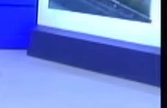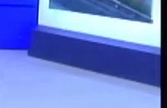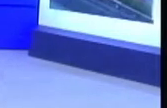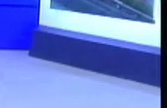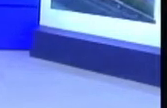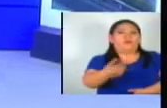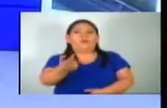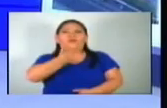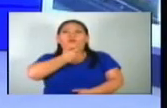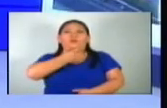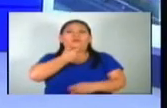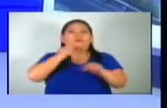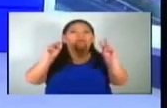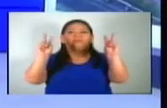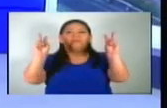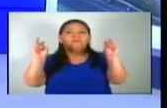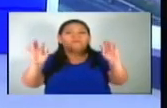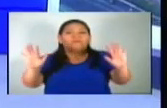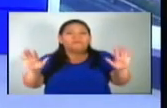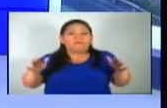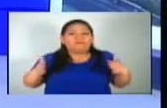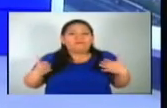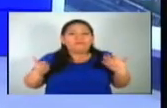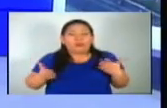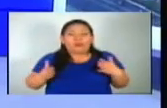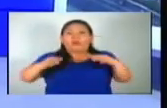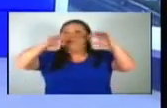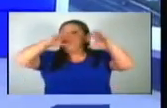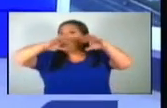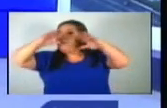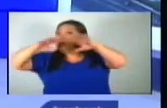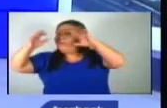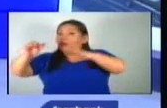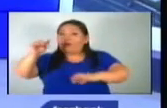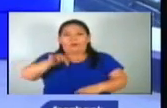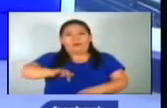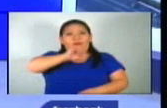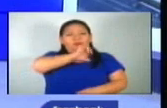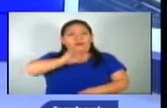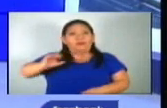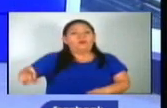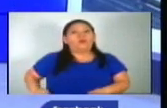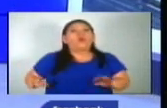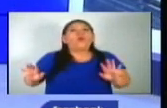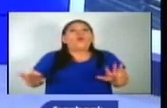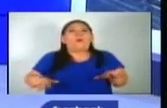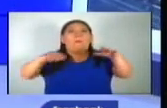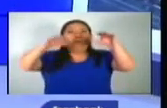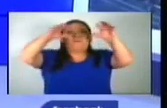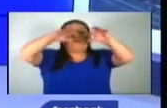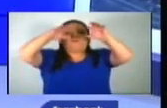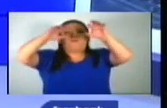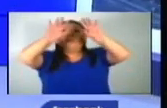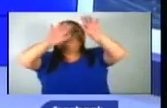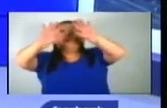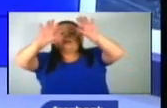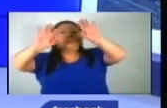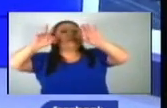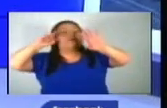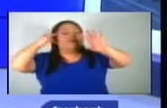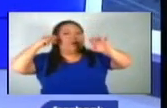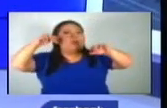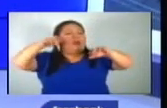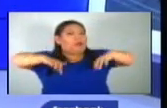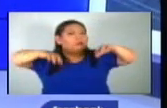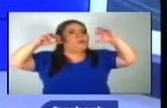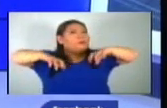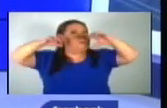Vamos a iniciar con información relacionada a las condiciones climáticas en el país, porque un sistema de baja presión podría dejar aún más lluvias en